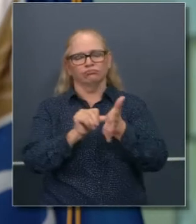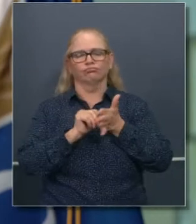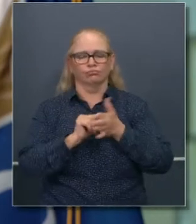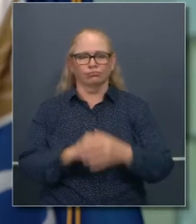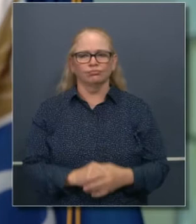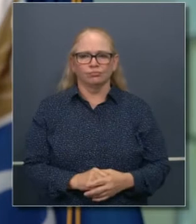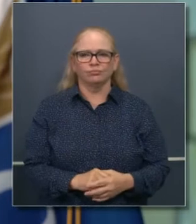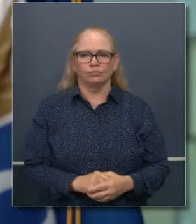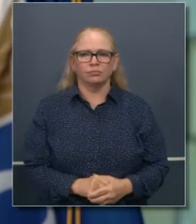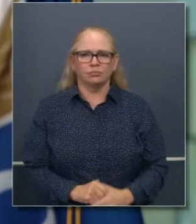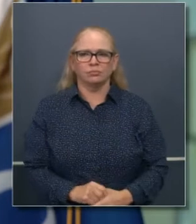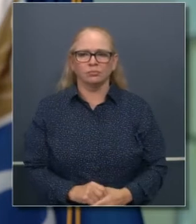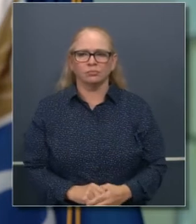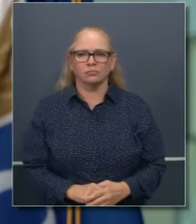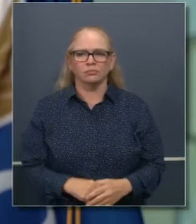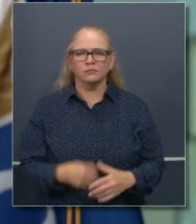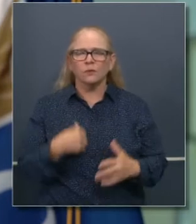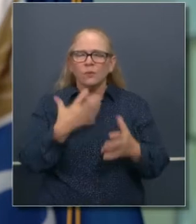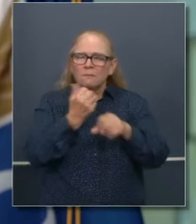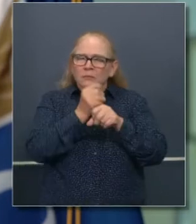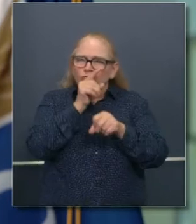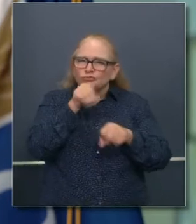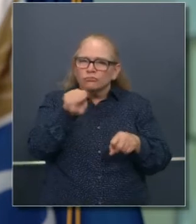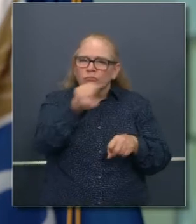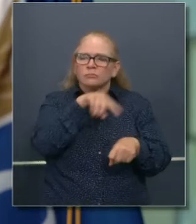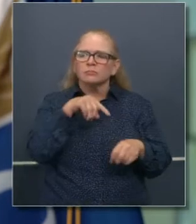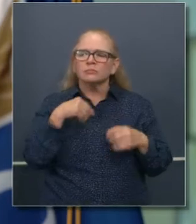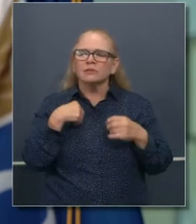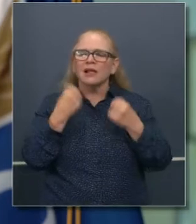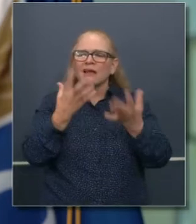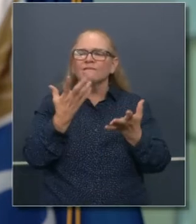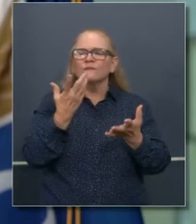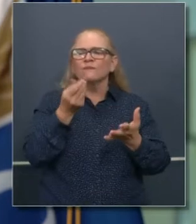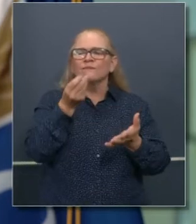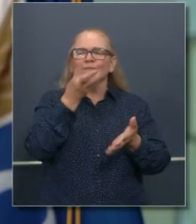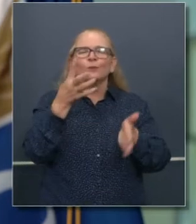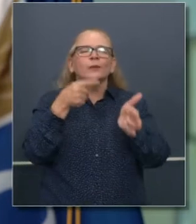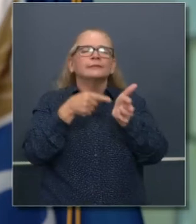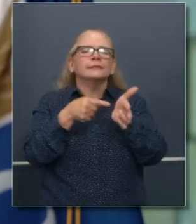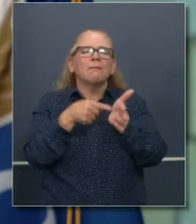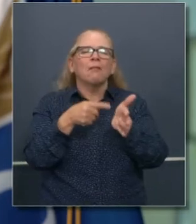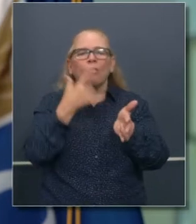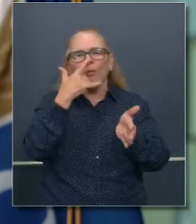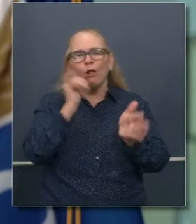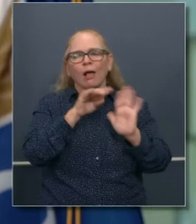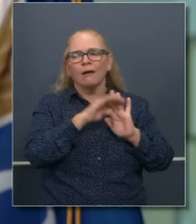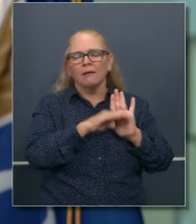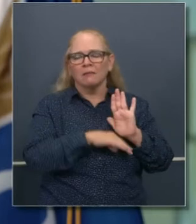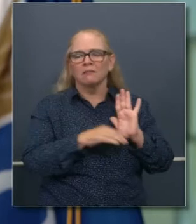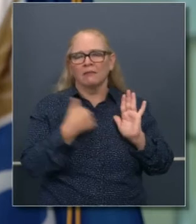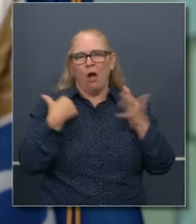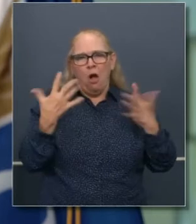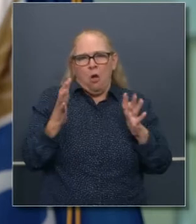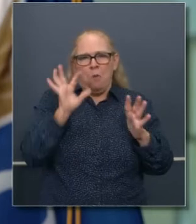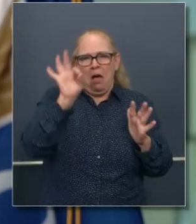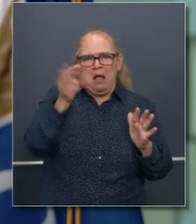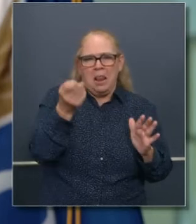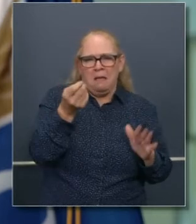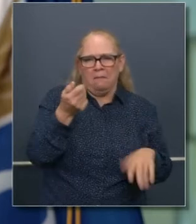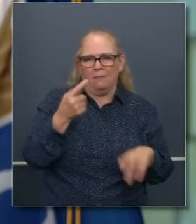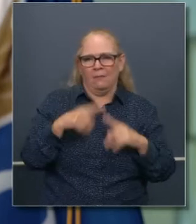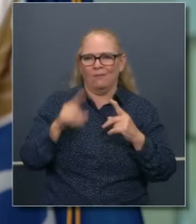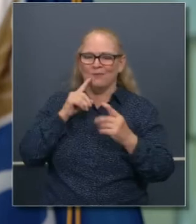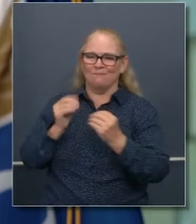mencionado, no es que se me olvidó, sino que quería tener una lista hoy donde creo que hemos hecho mucho progreso, pero sepan que de ninguna manera